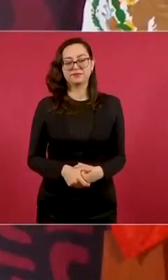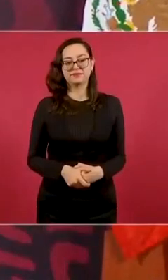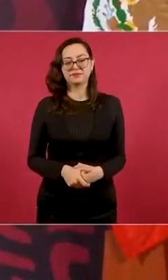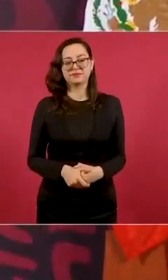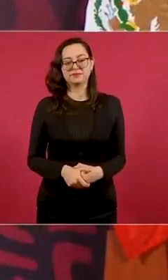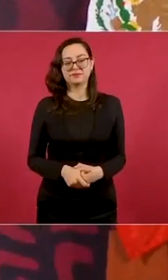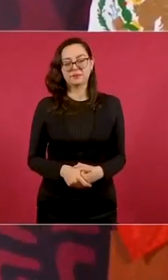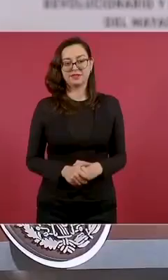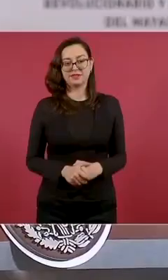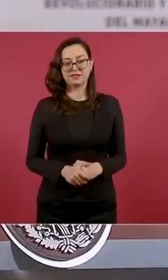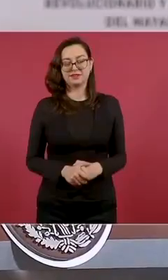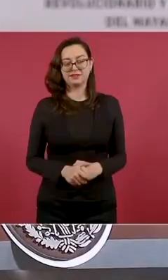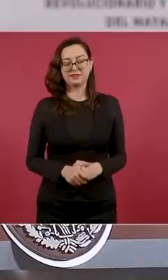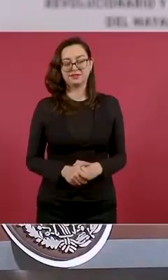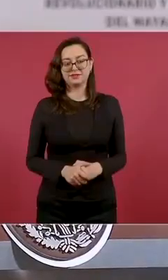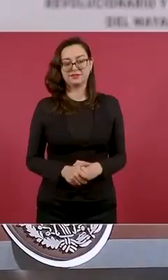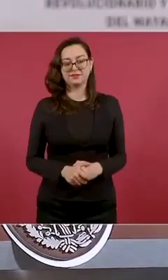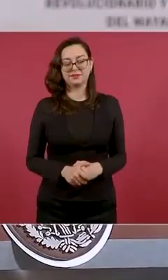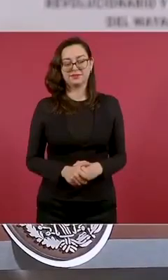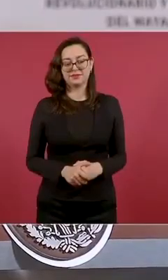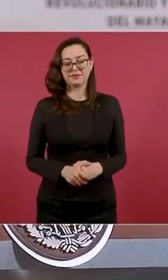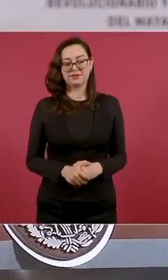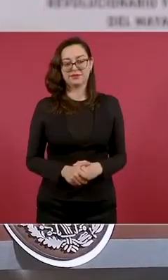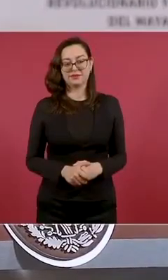para los vidrios. Estos eran los que querían el diálogo.